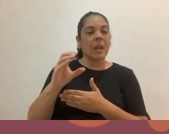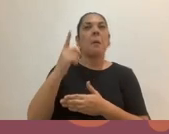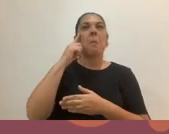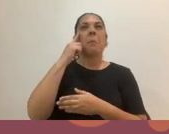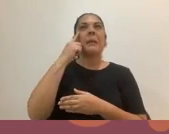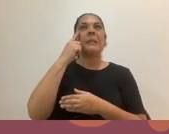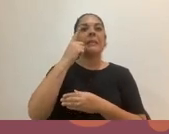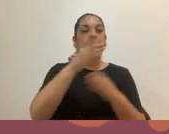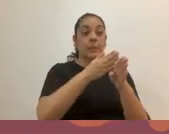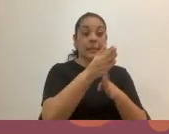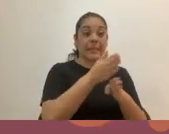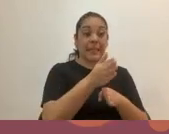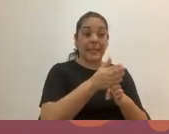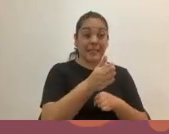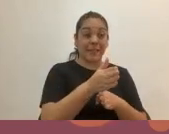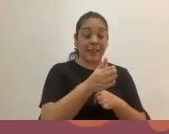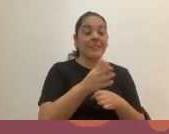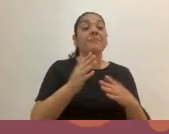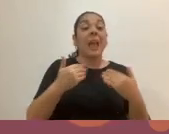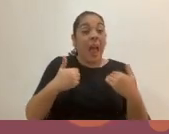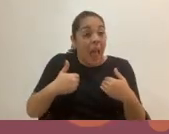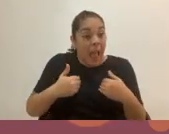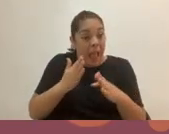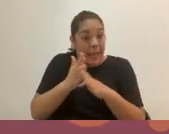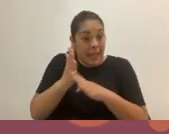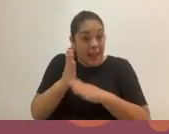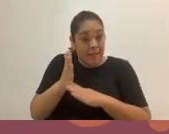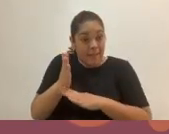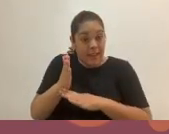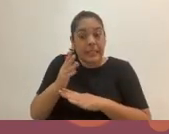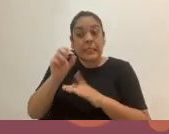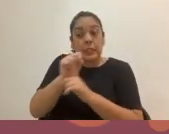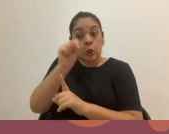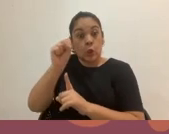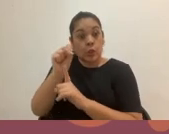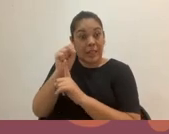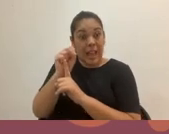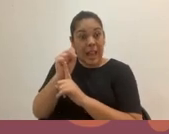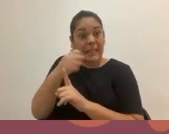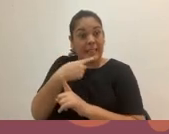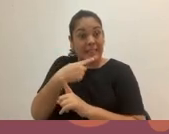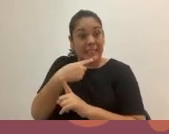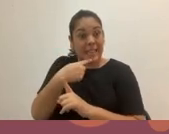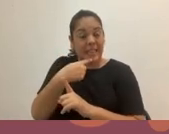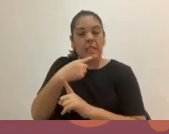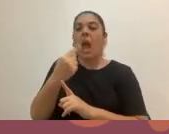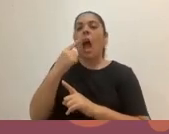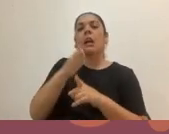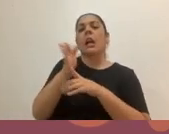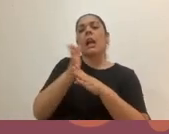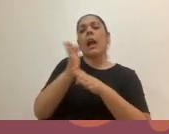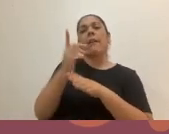universitarias. Hay carreras que socialmente se han atribuido únicamente para que las desempeñen las mujeres.